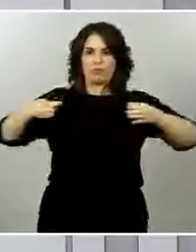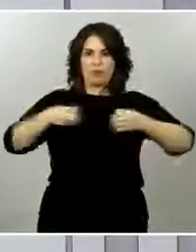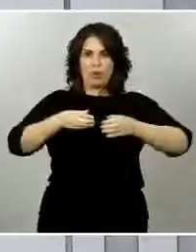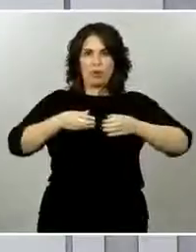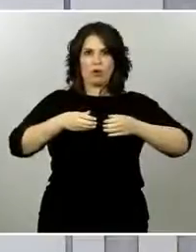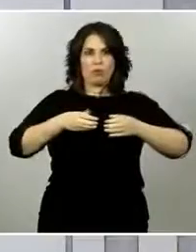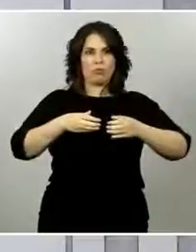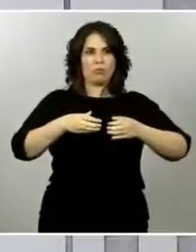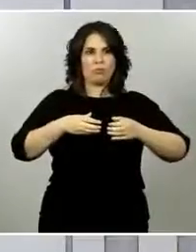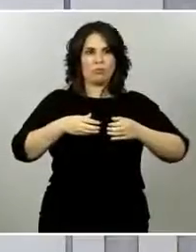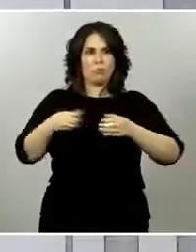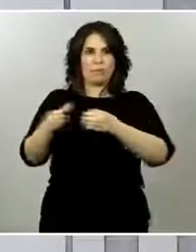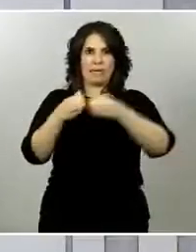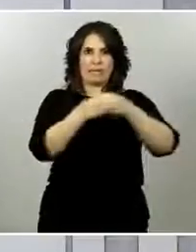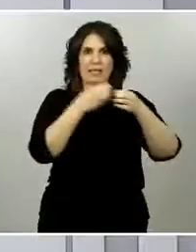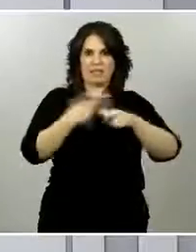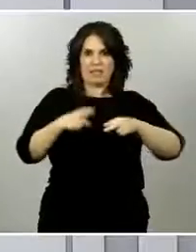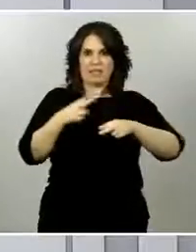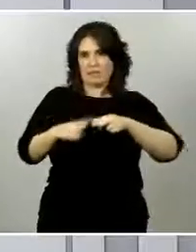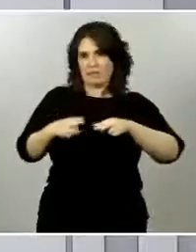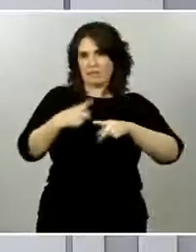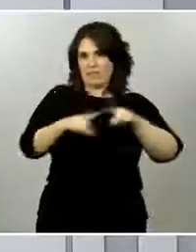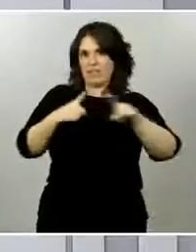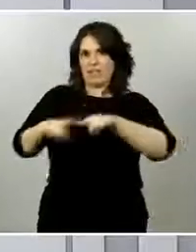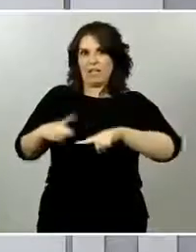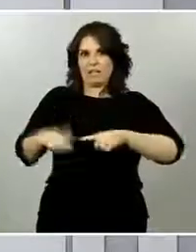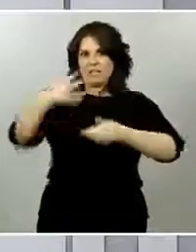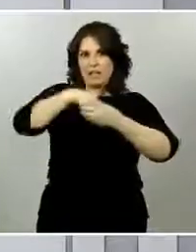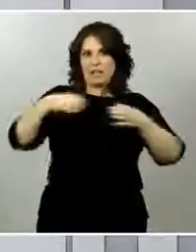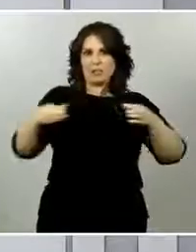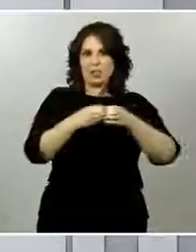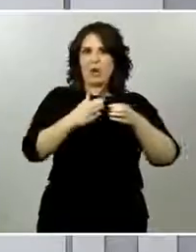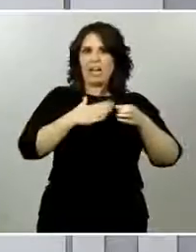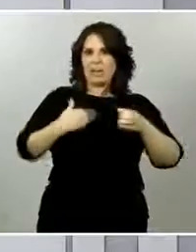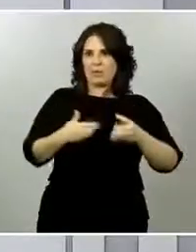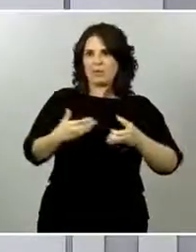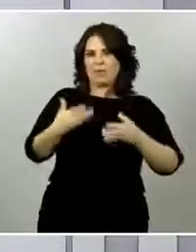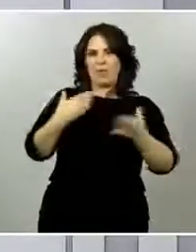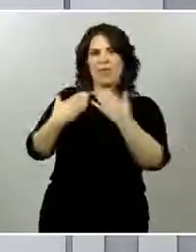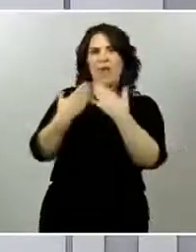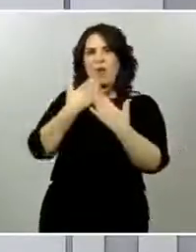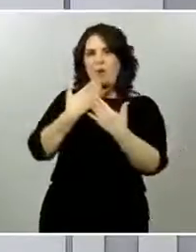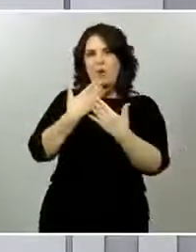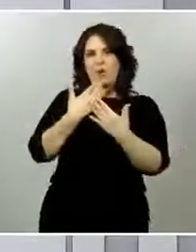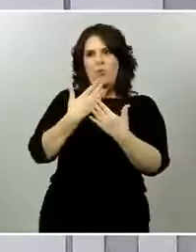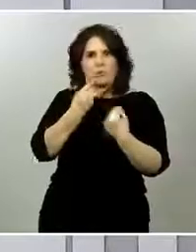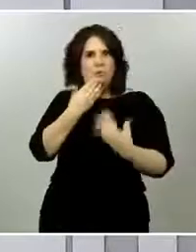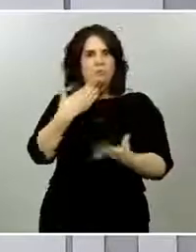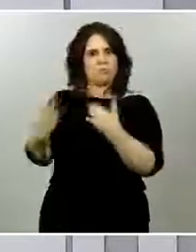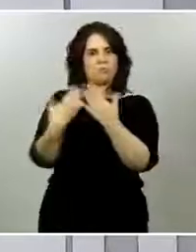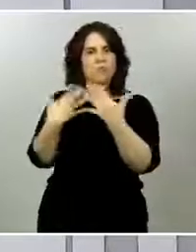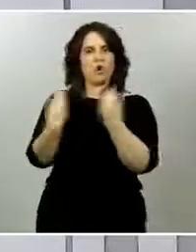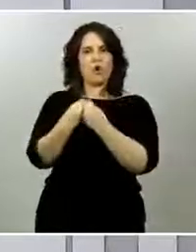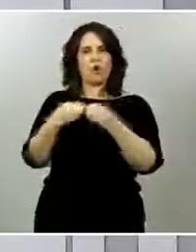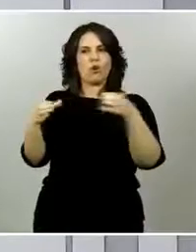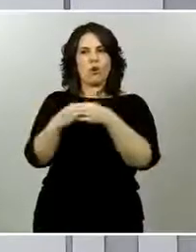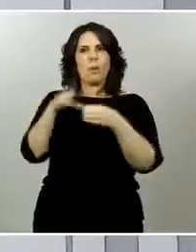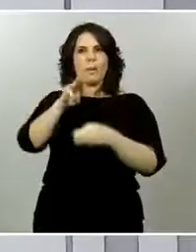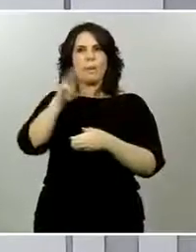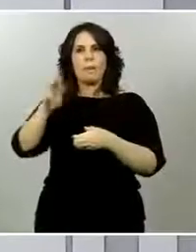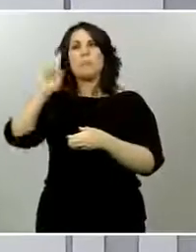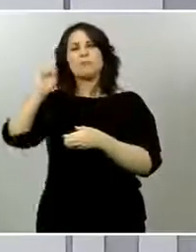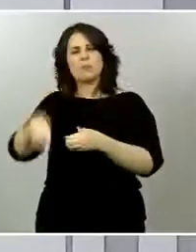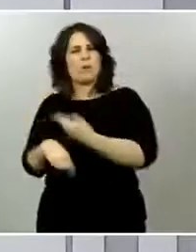de la oposición, para el Partido Popular, en el que los partidos del Gobierno tienen vocación